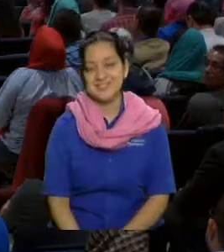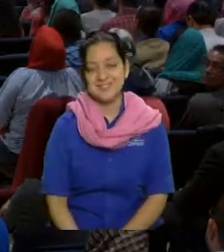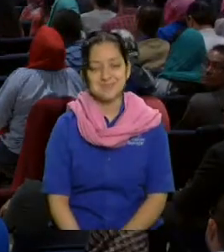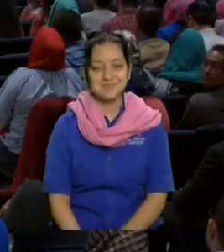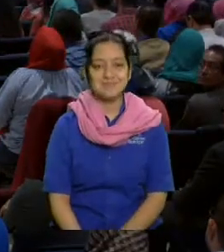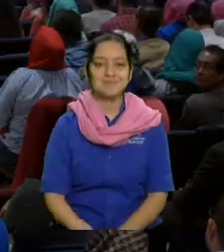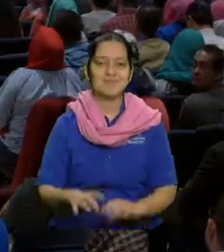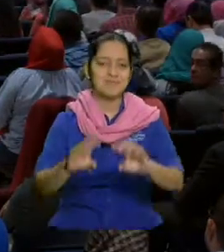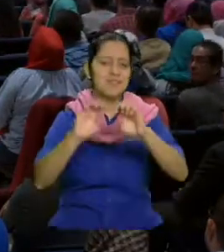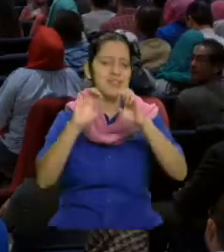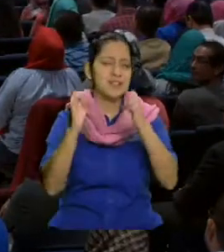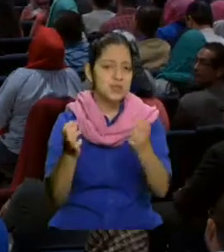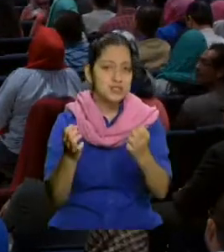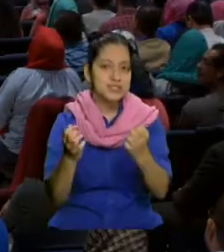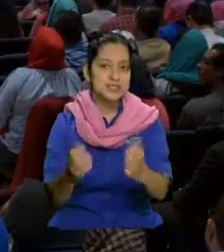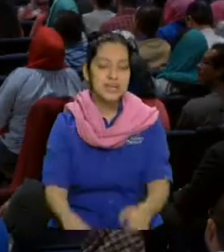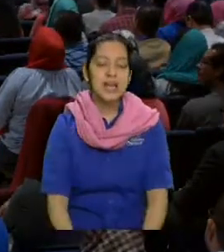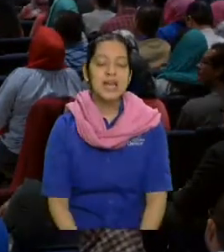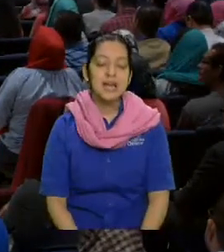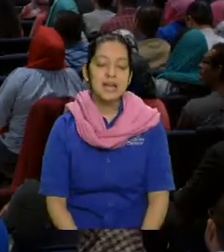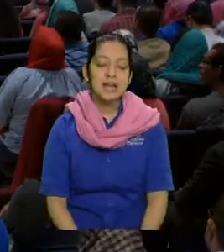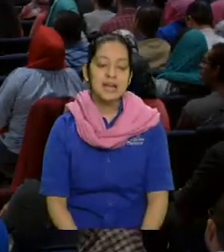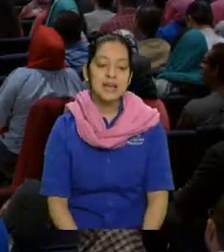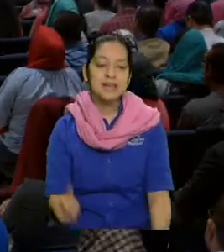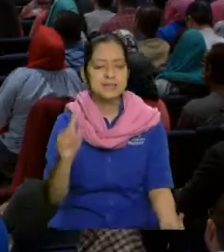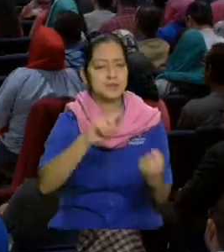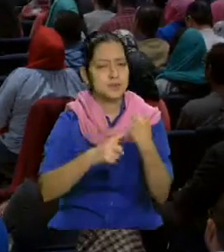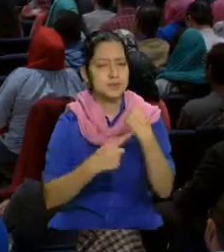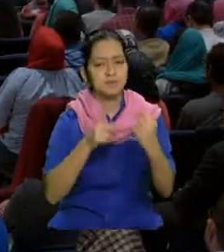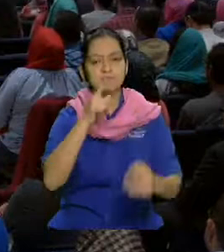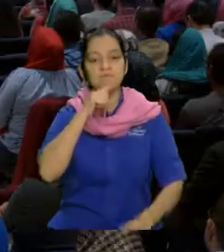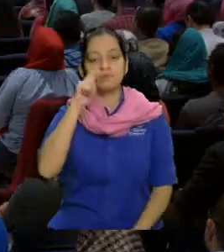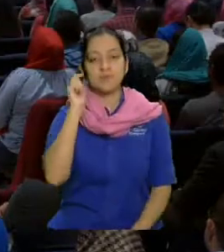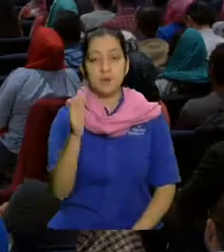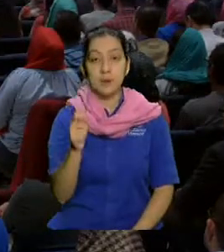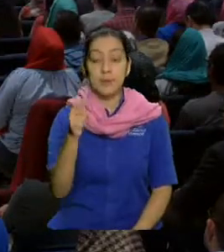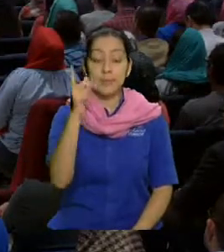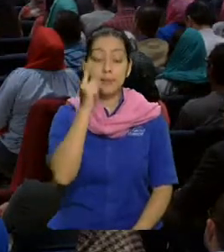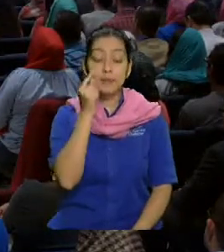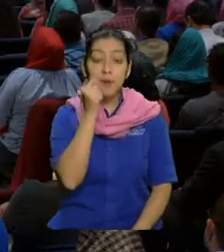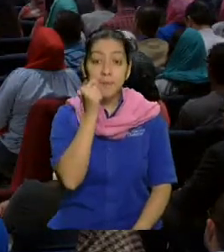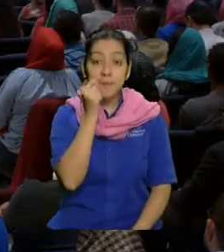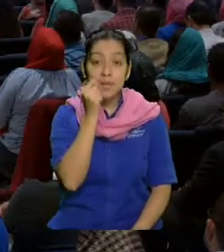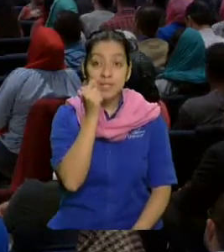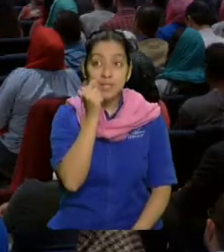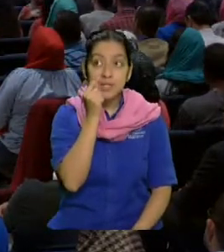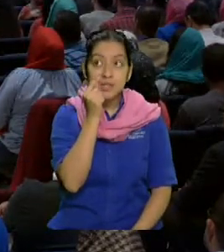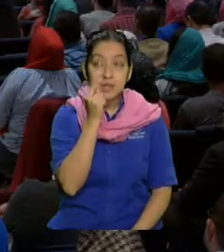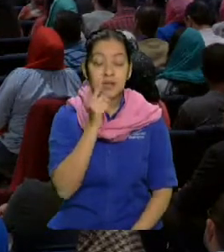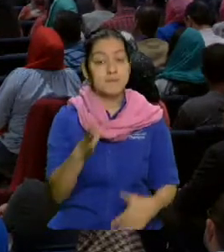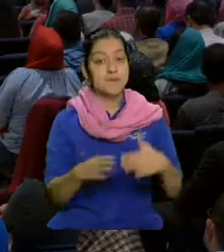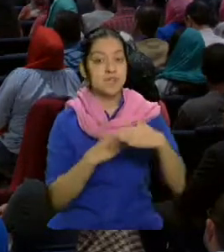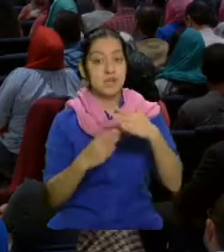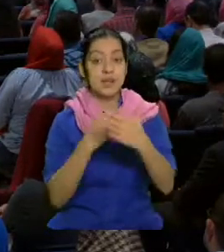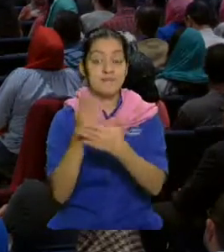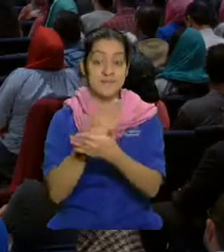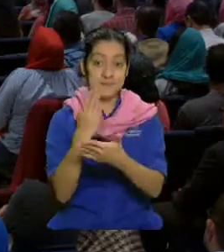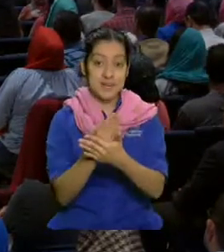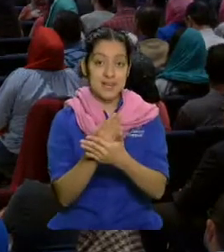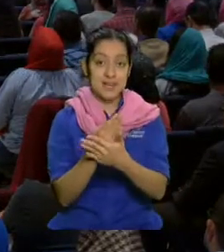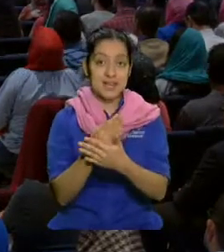Entonces, el estado mejor de un hombre, según la Biblia, es